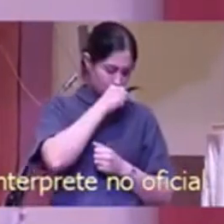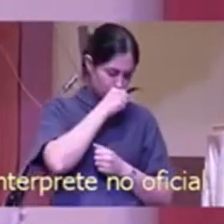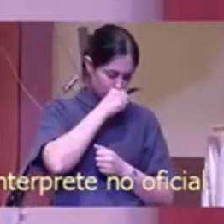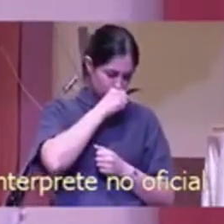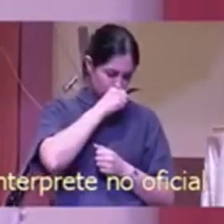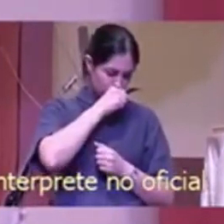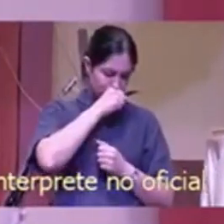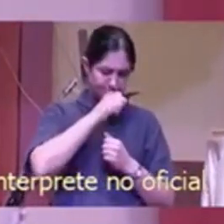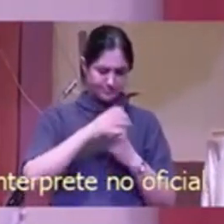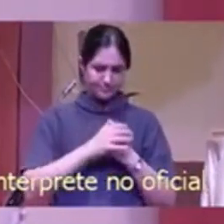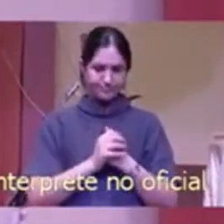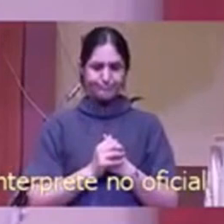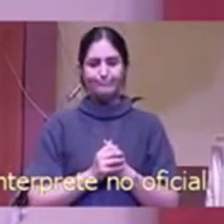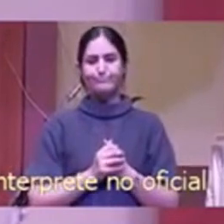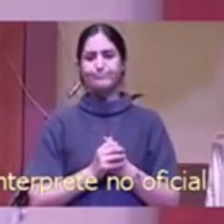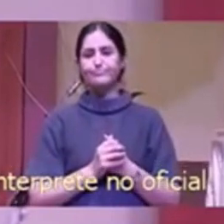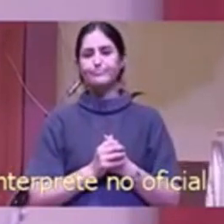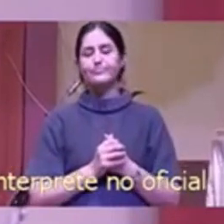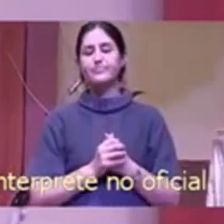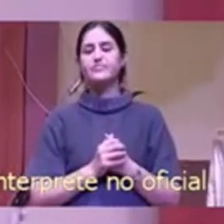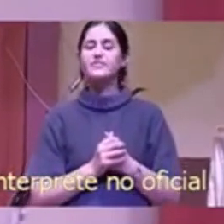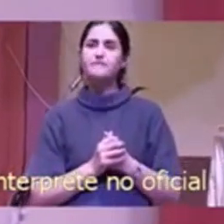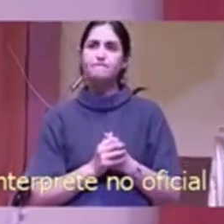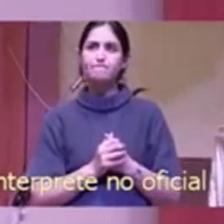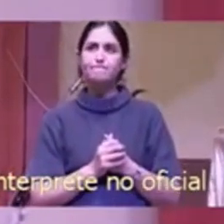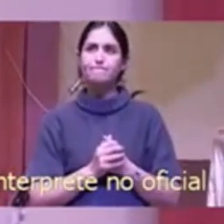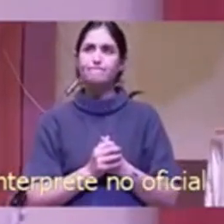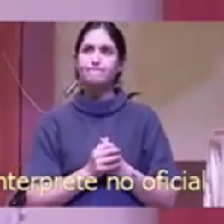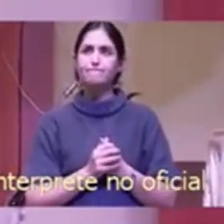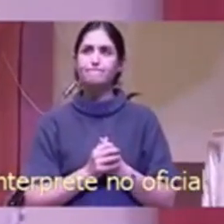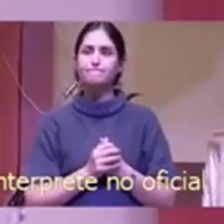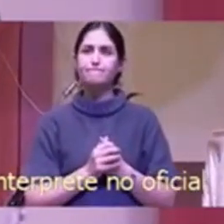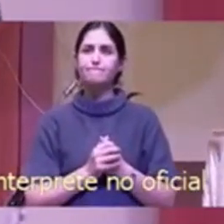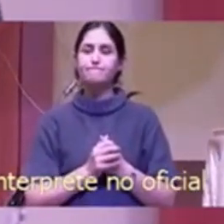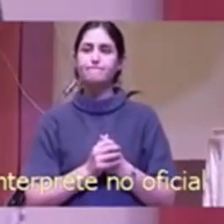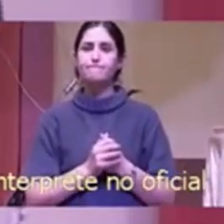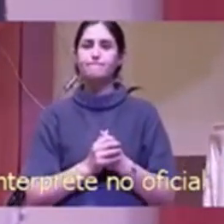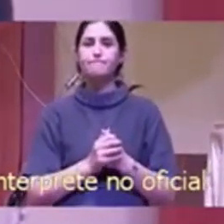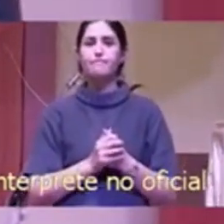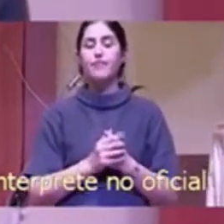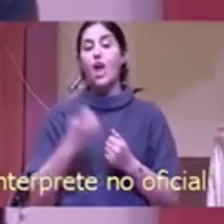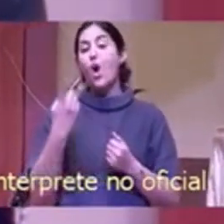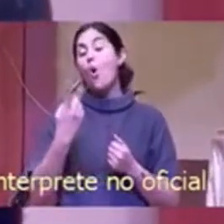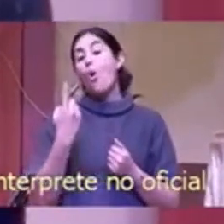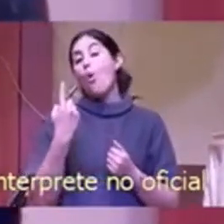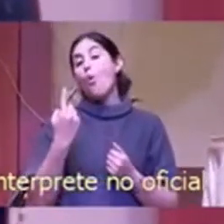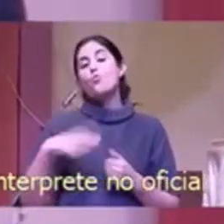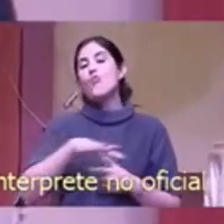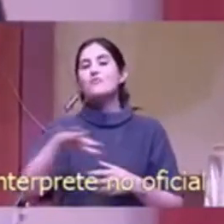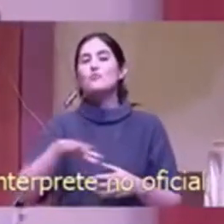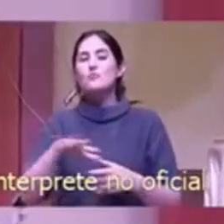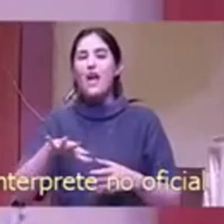¿Ya sigo? Una ciudad asentada sobre un monte no se puede esconder.